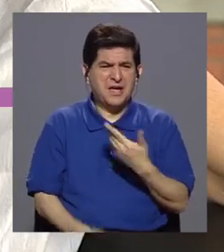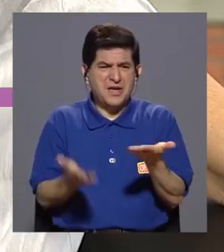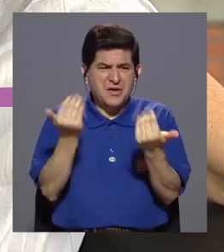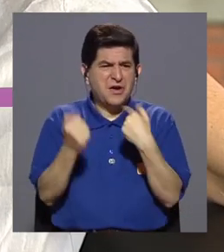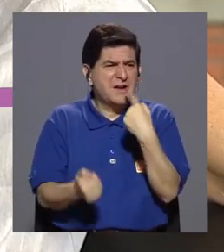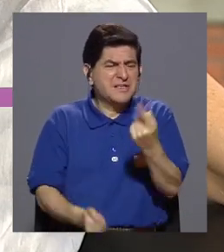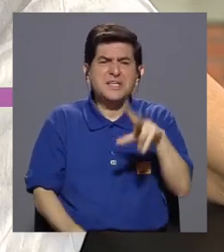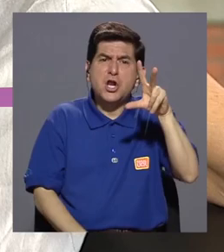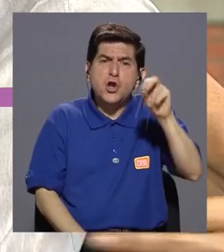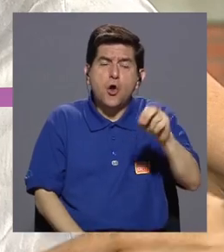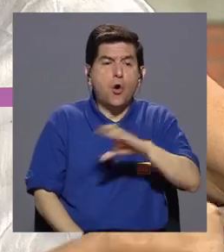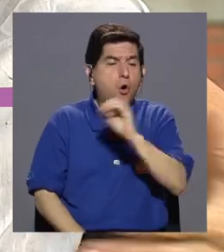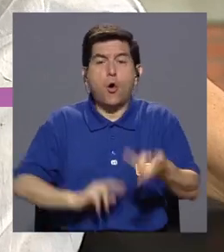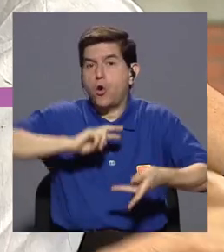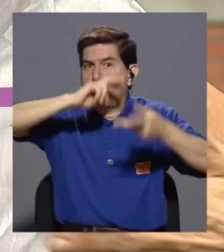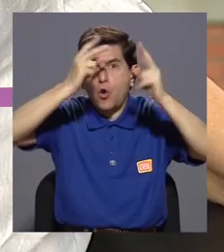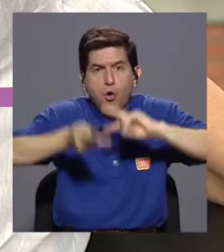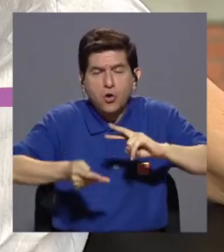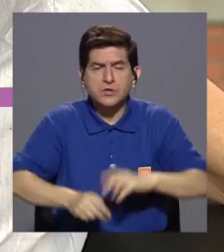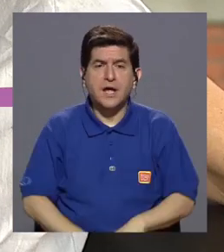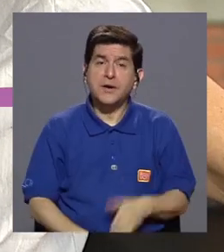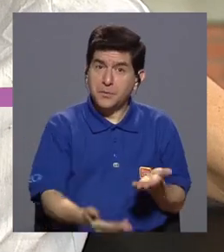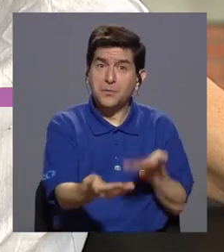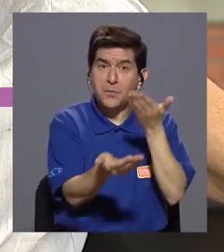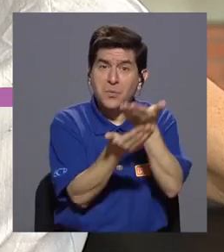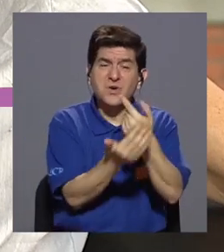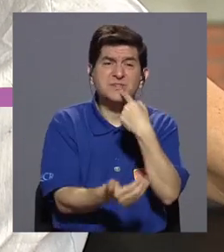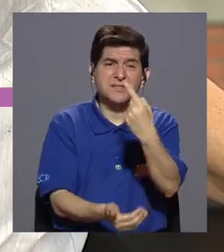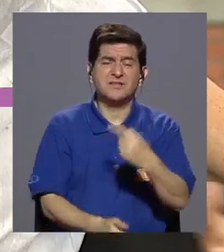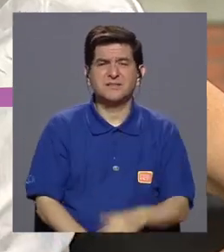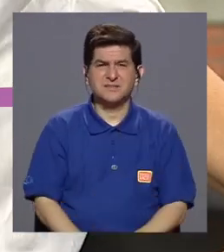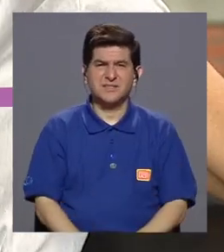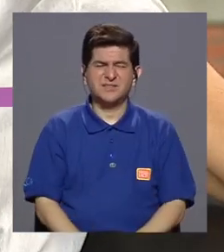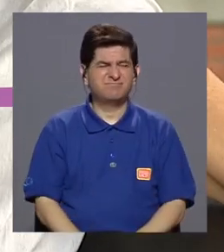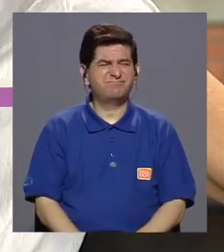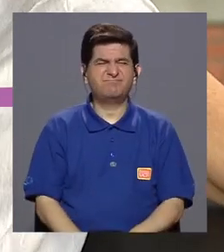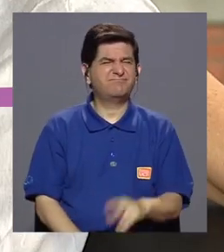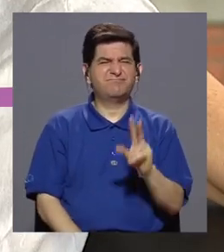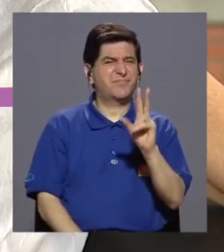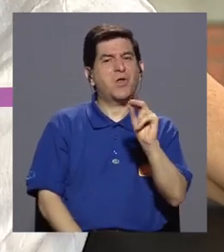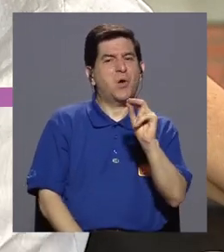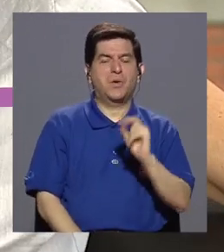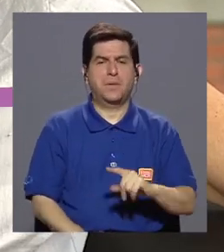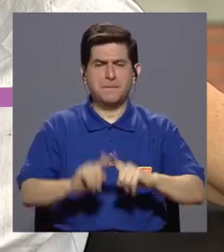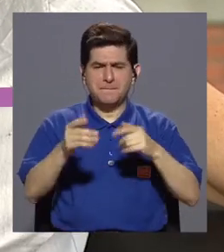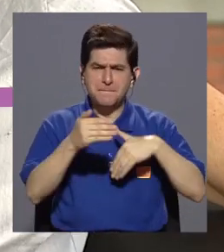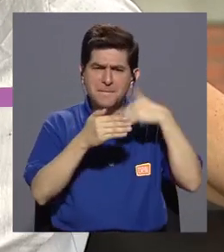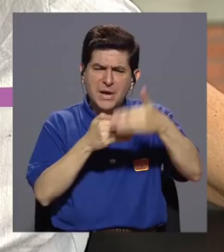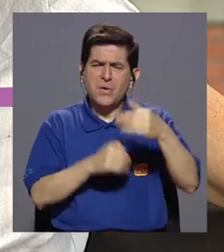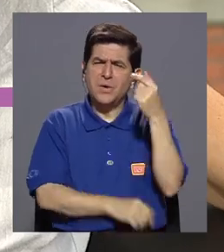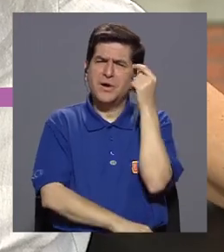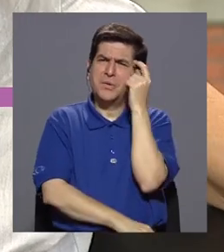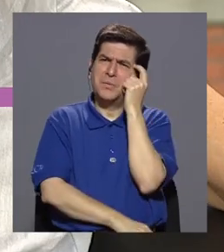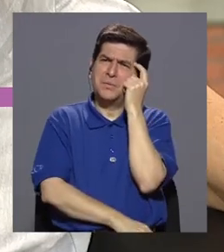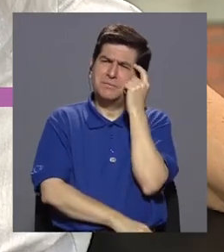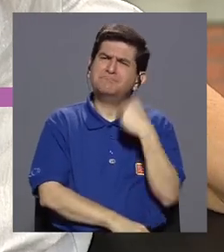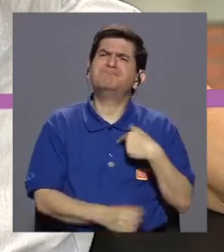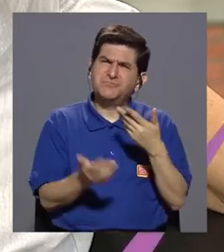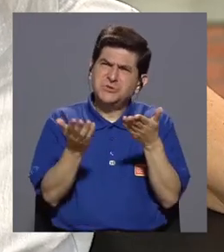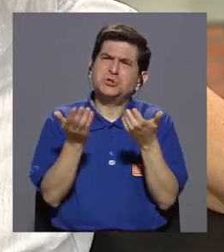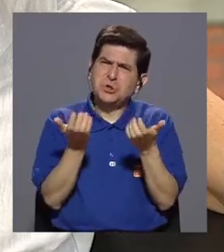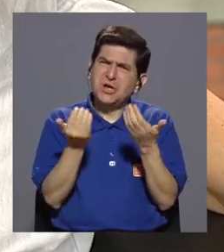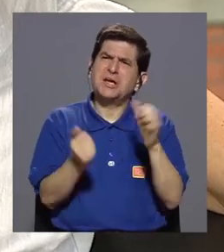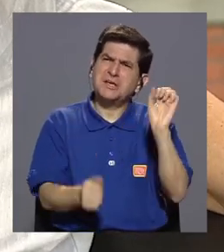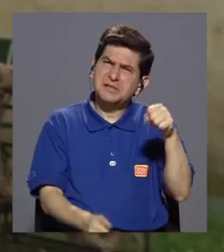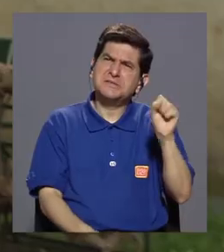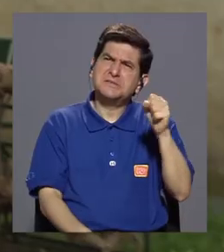quería decir que no. O viceversa, te hacen una propuesta y dices, uy, no. Pero después te vas y piensas, sí, yo quería